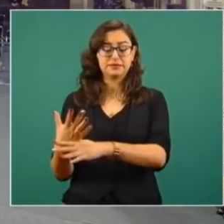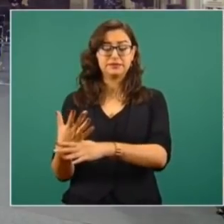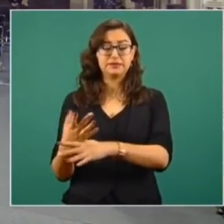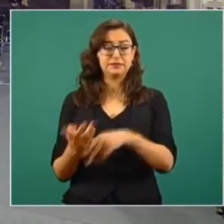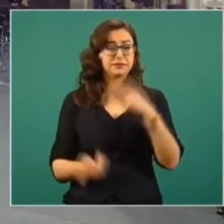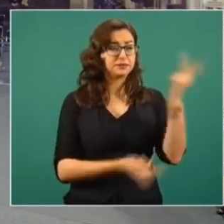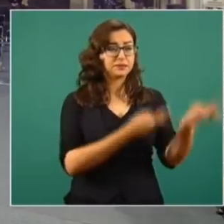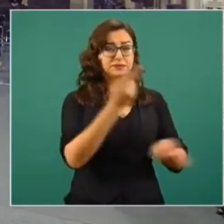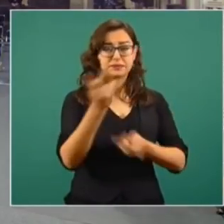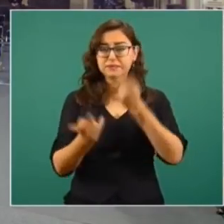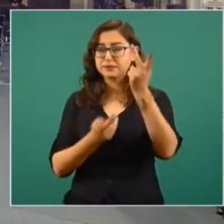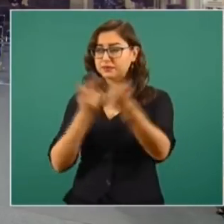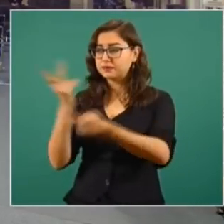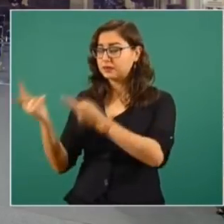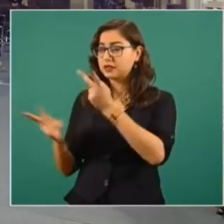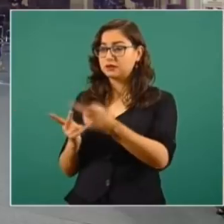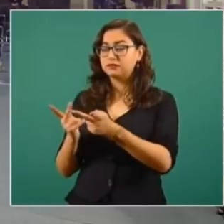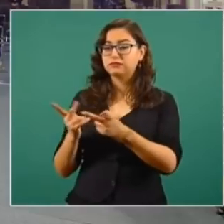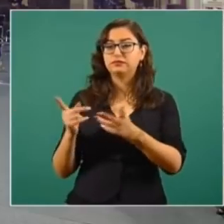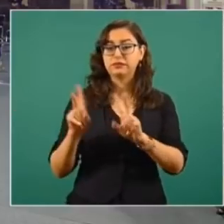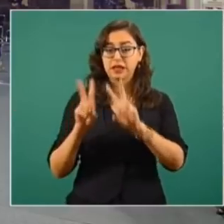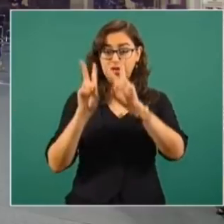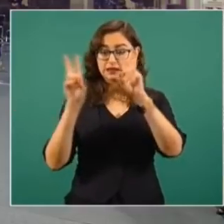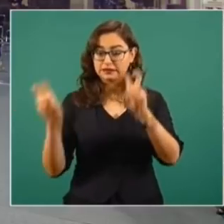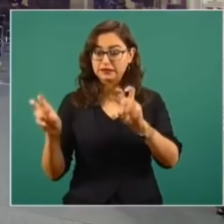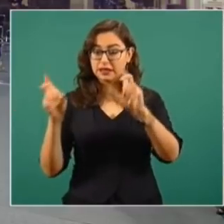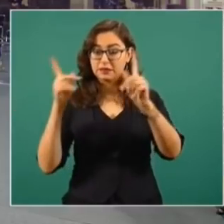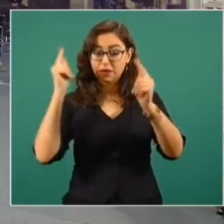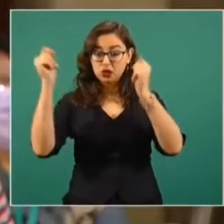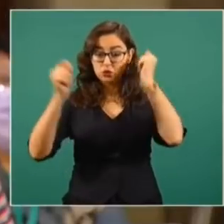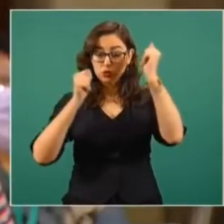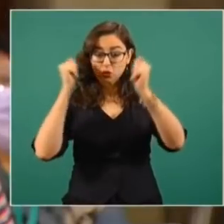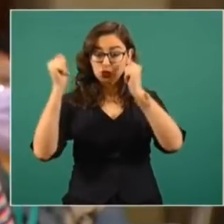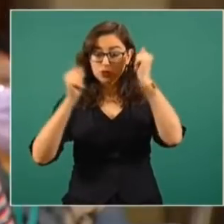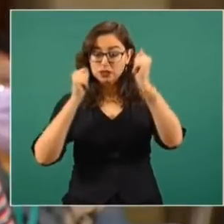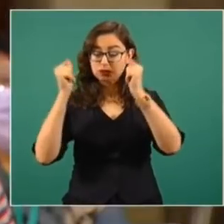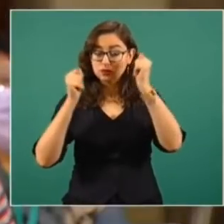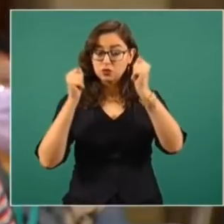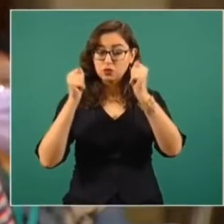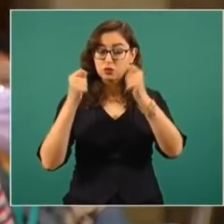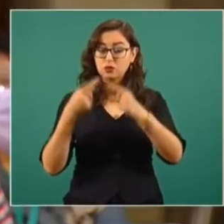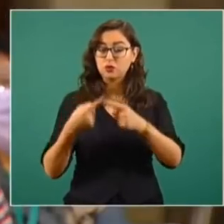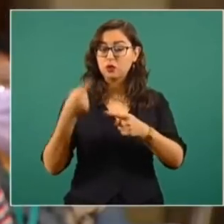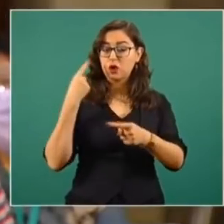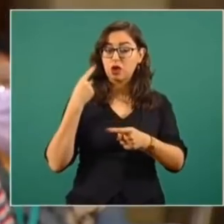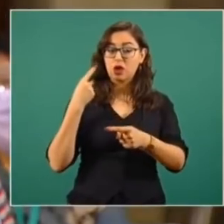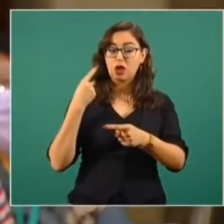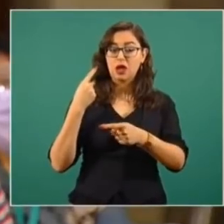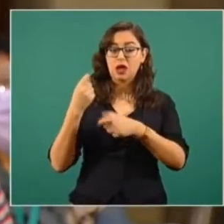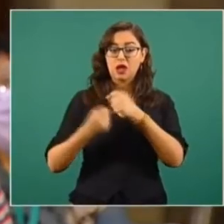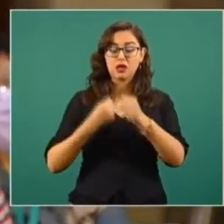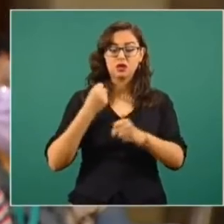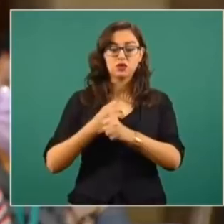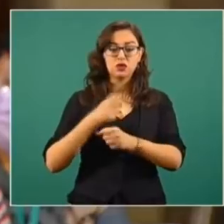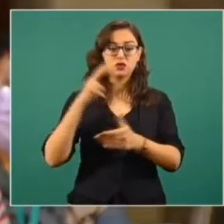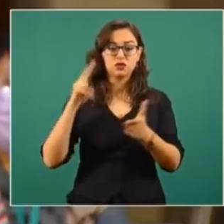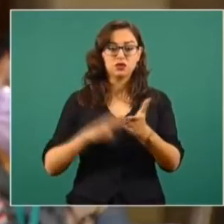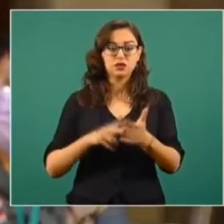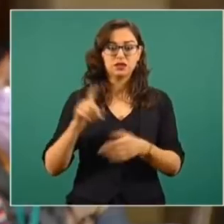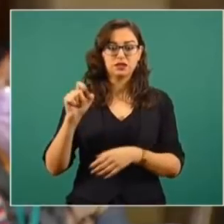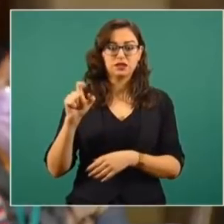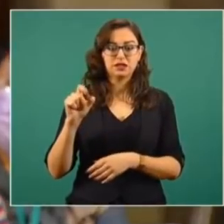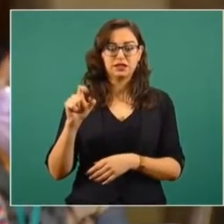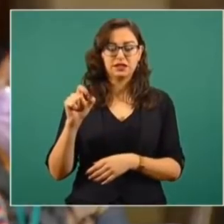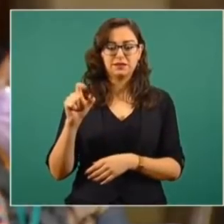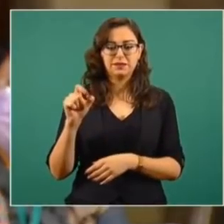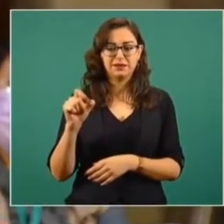fue más profundo que el año del 2020, en comparación con los 11 mil 286